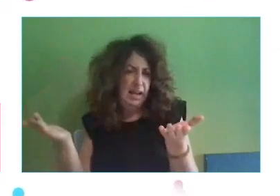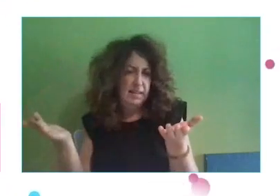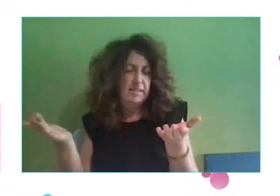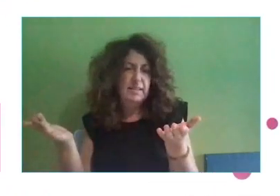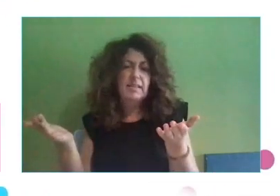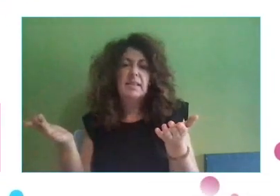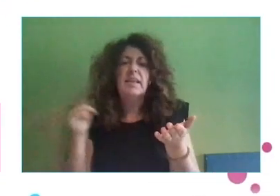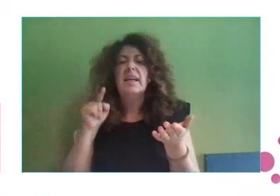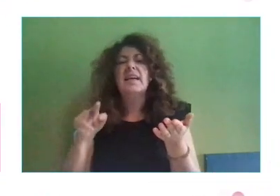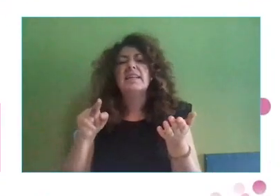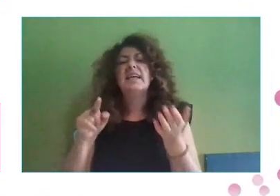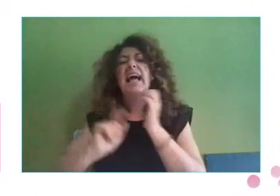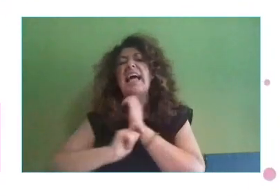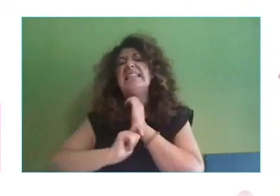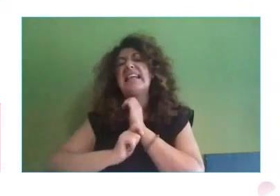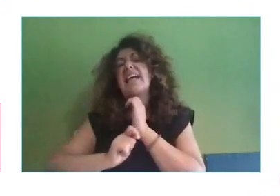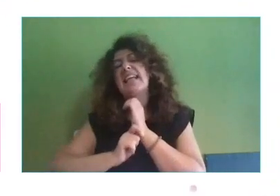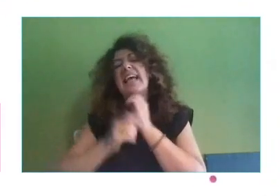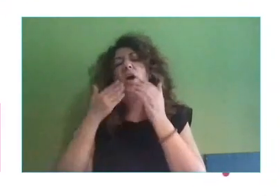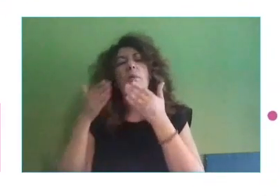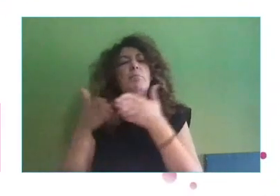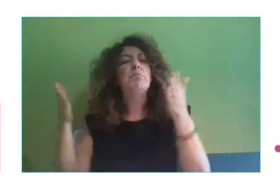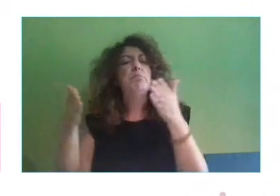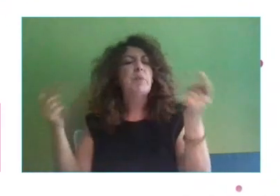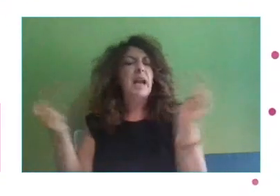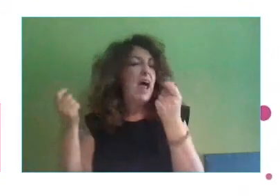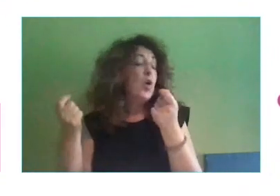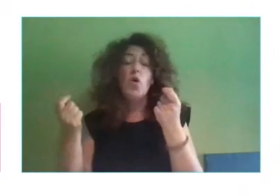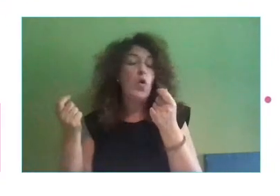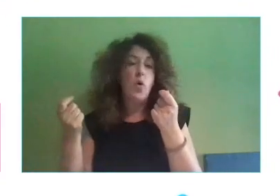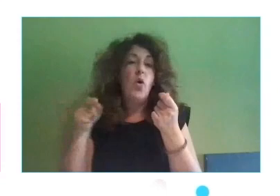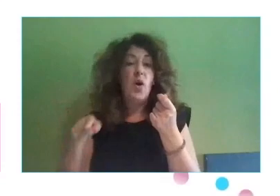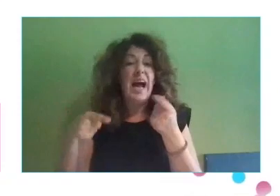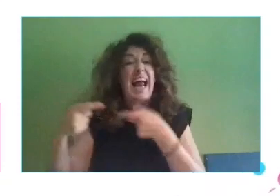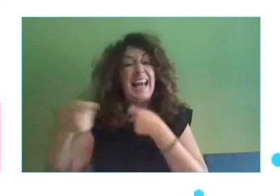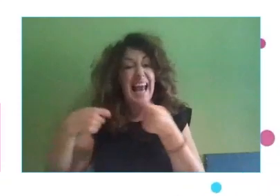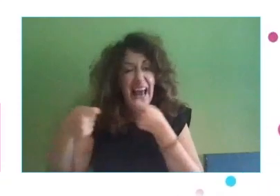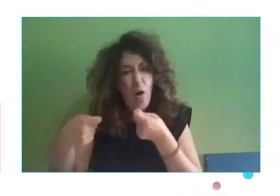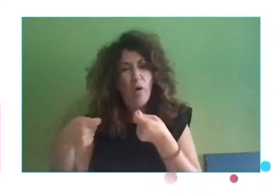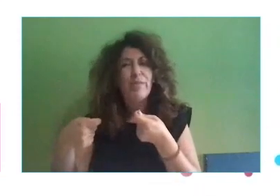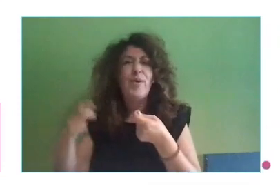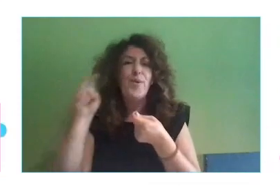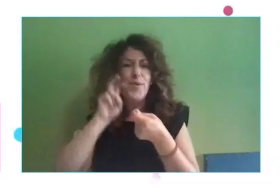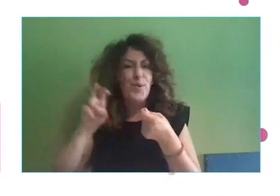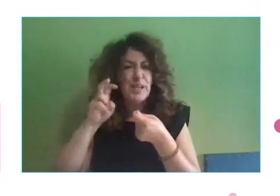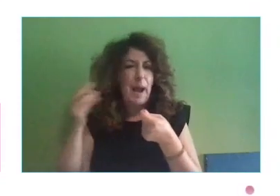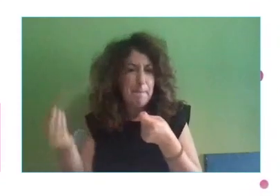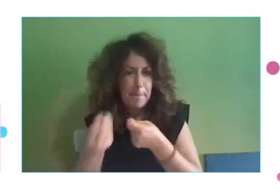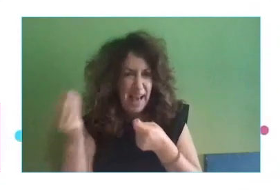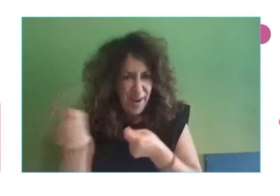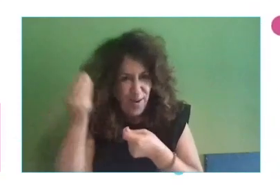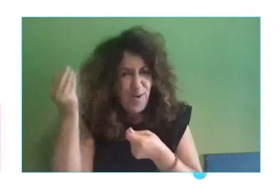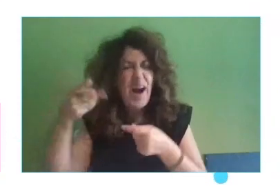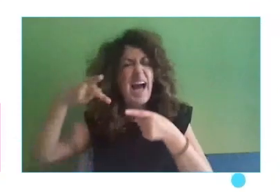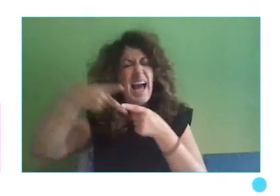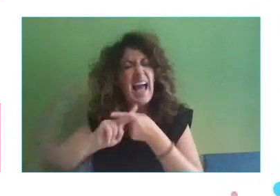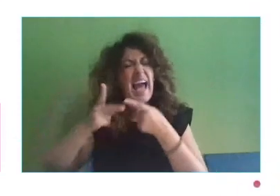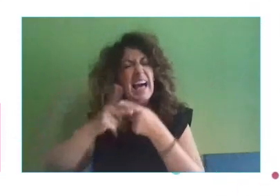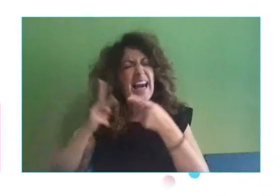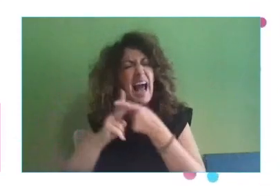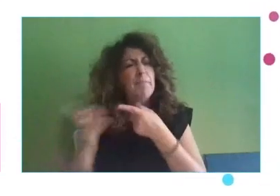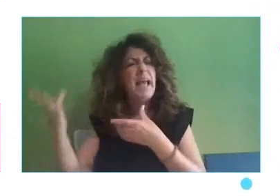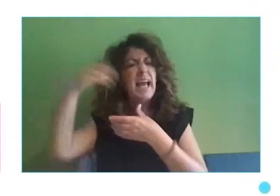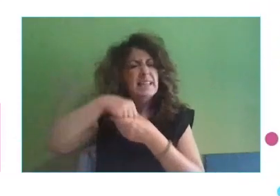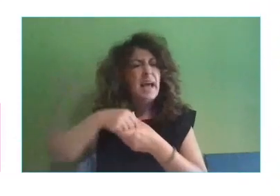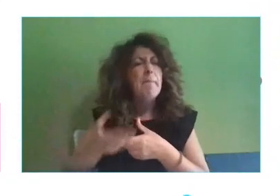lanzamiento, es una estrategia de cómo hago que mi negocio sea más eficiente, qué herramientas adicionales puedo incorporar, probablemente necesite un